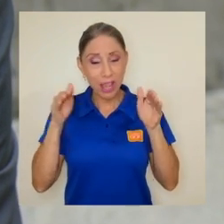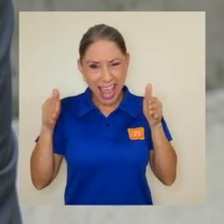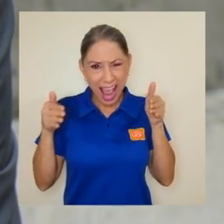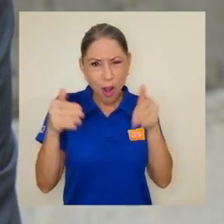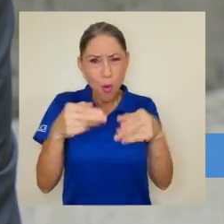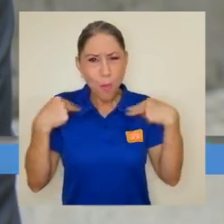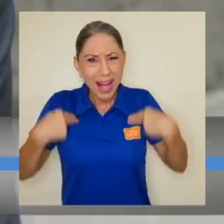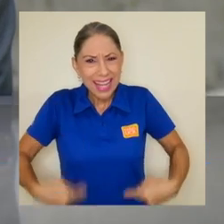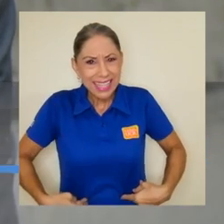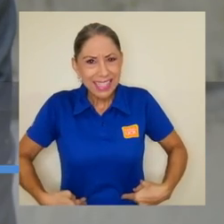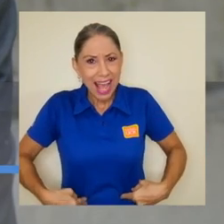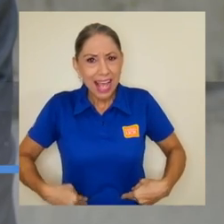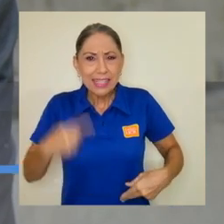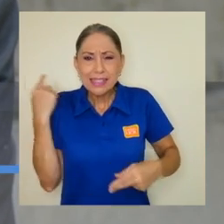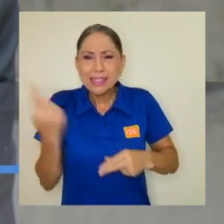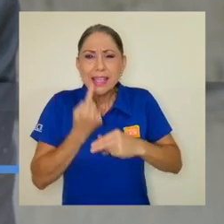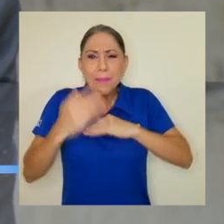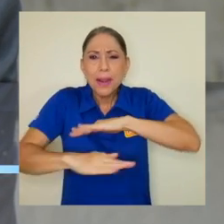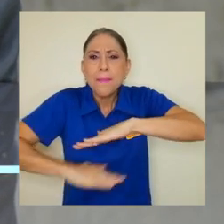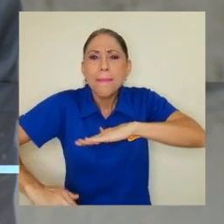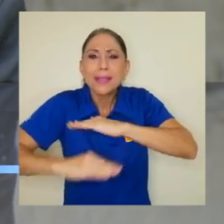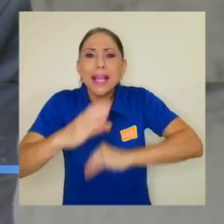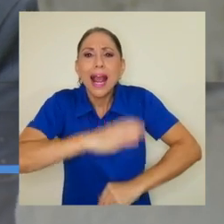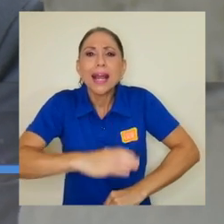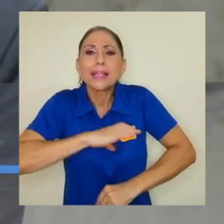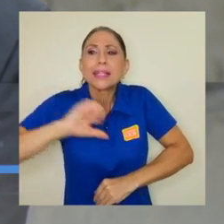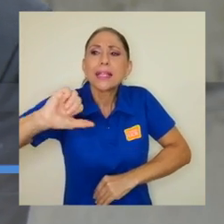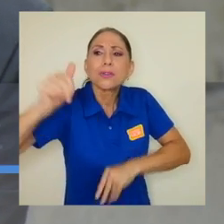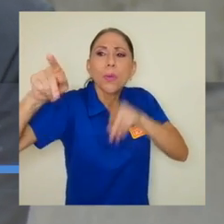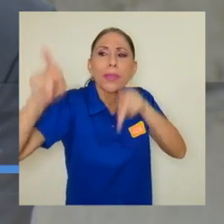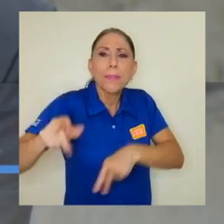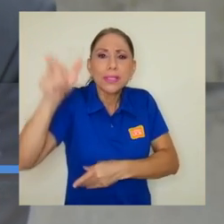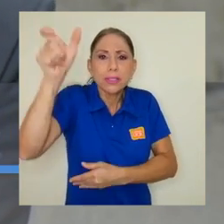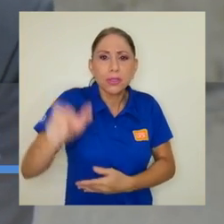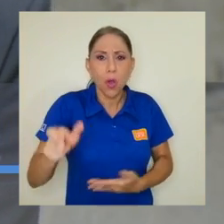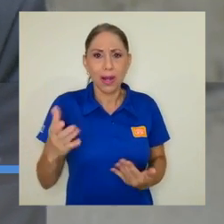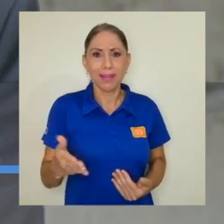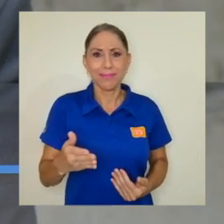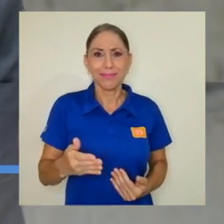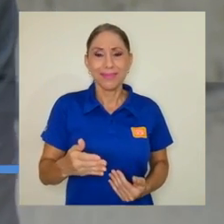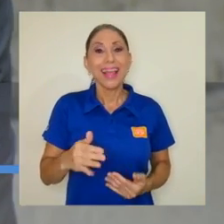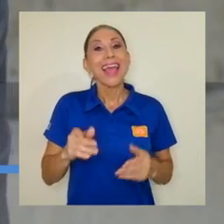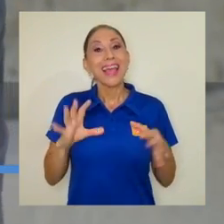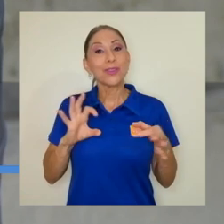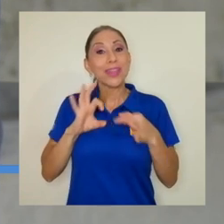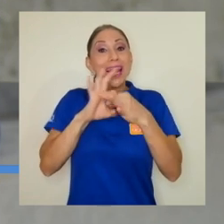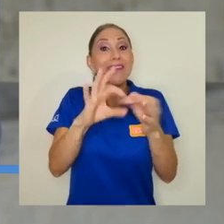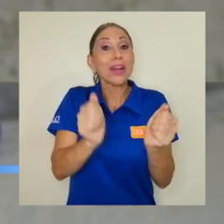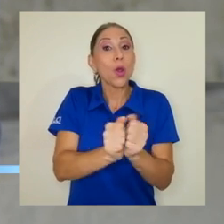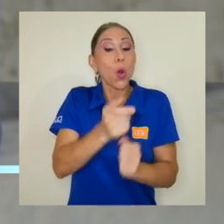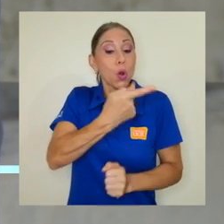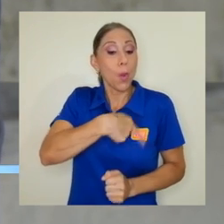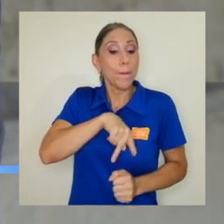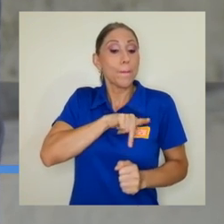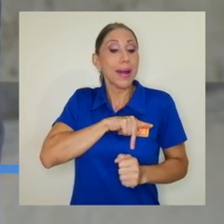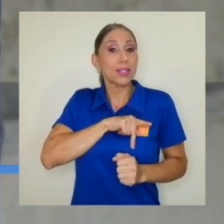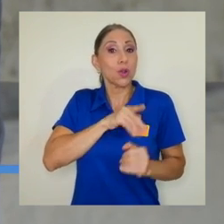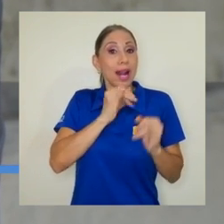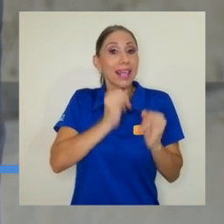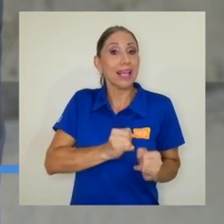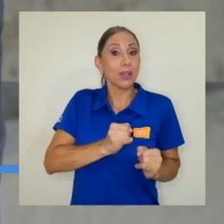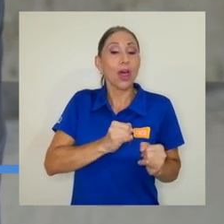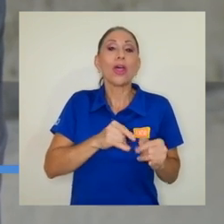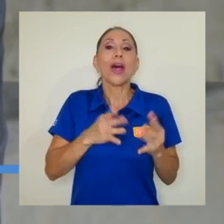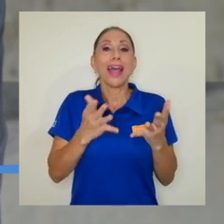partir siempre de las características del otro, casi tiene que ver con lo personalizado y lo individualizado en el proceso de